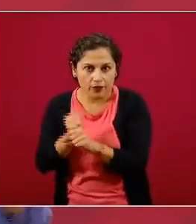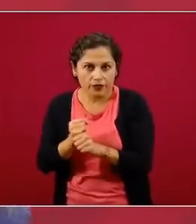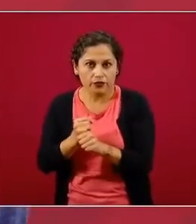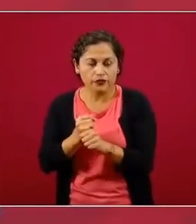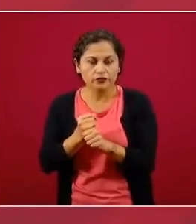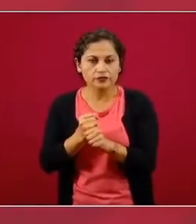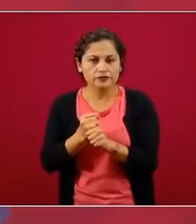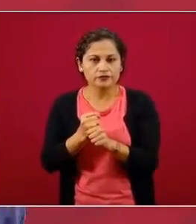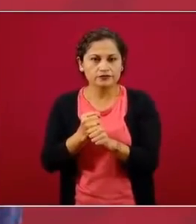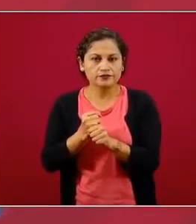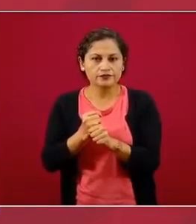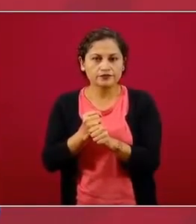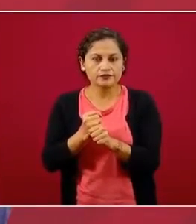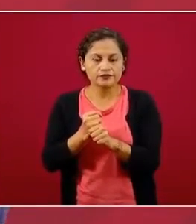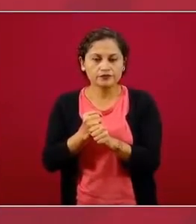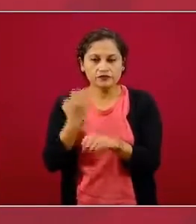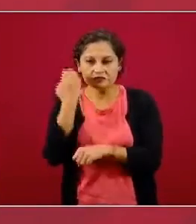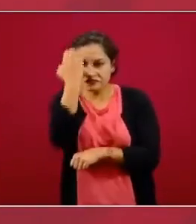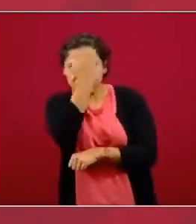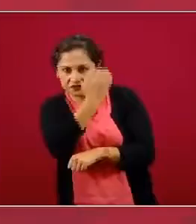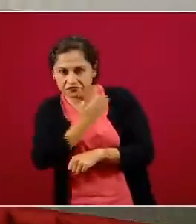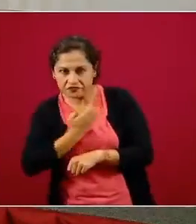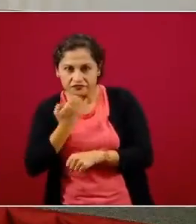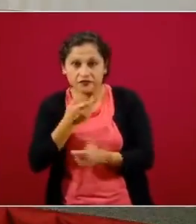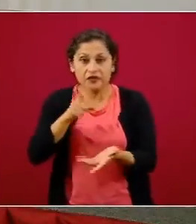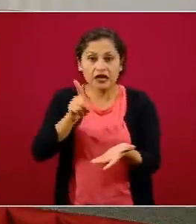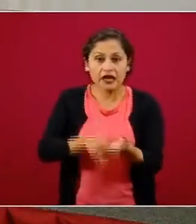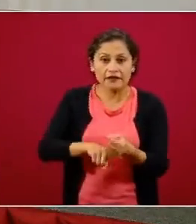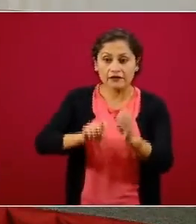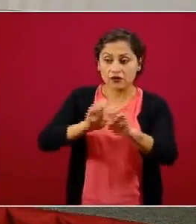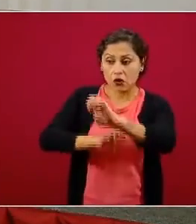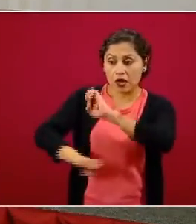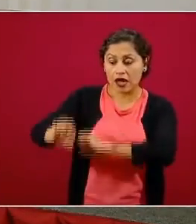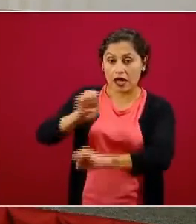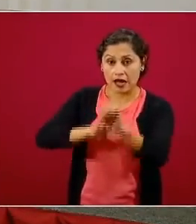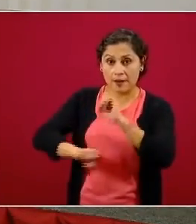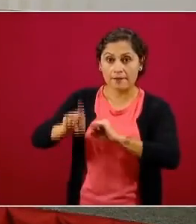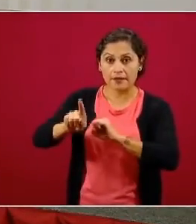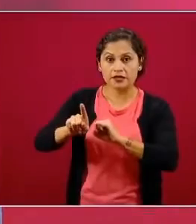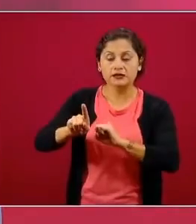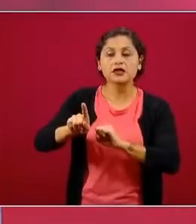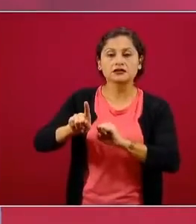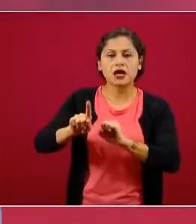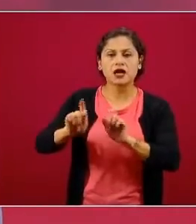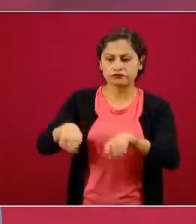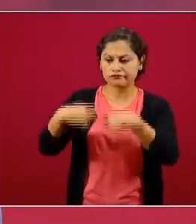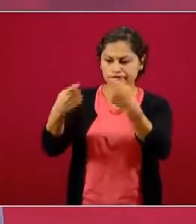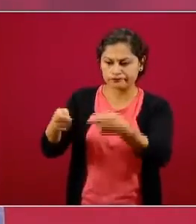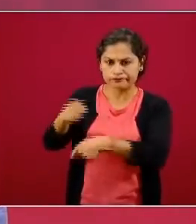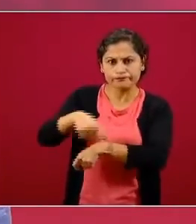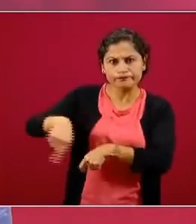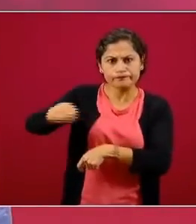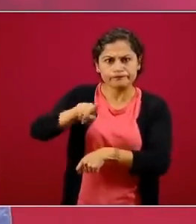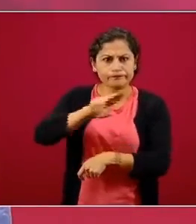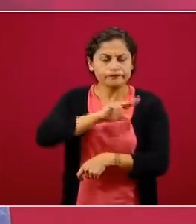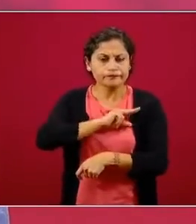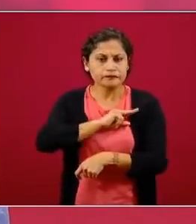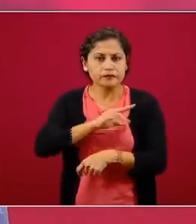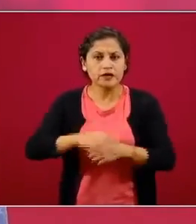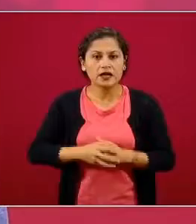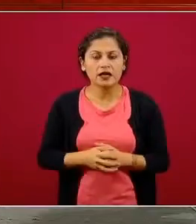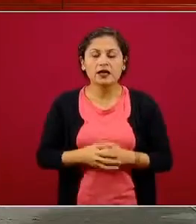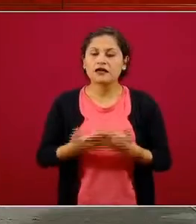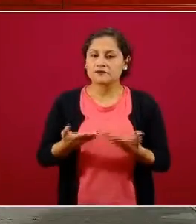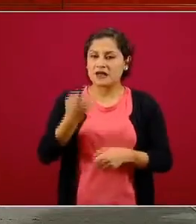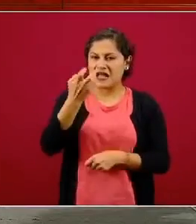empresas que se surrogan, se compran los servicios. Esto es algo que pocas veces la